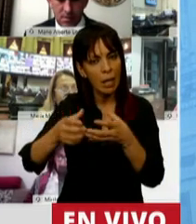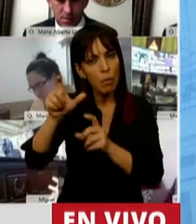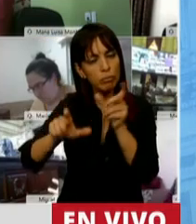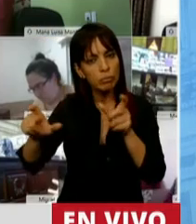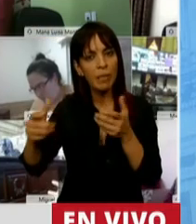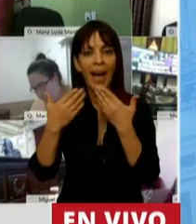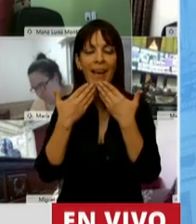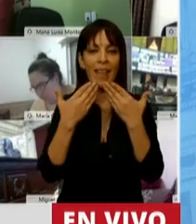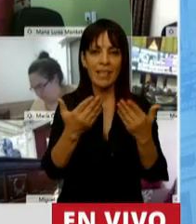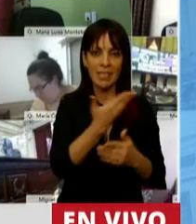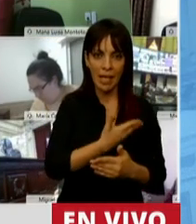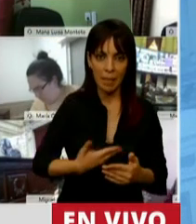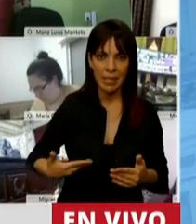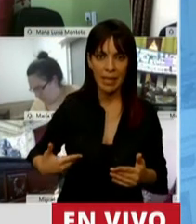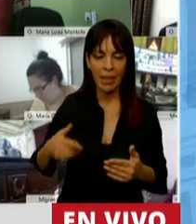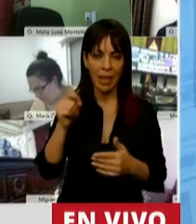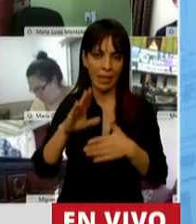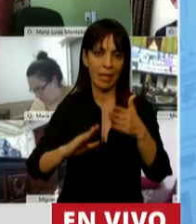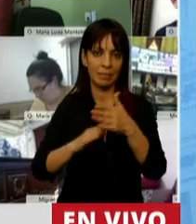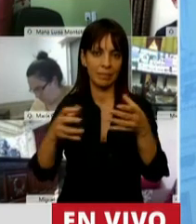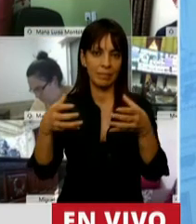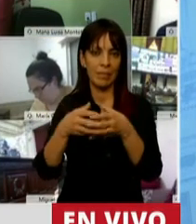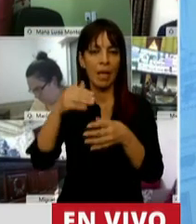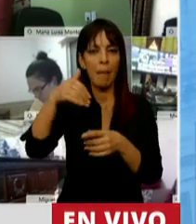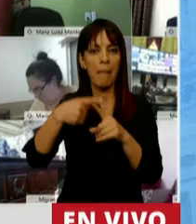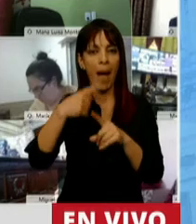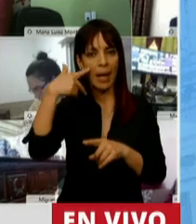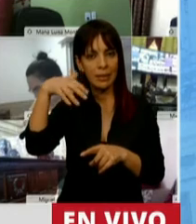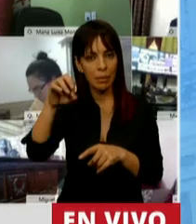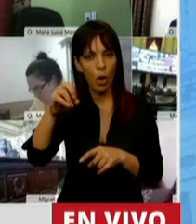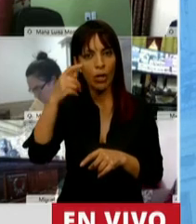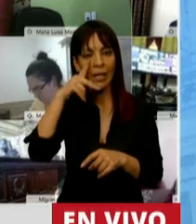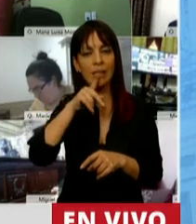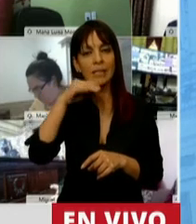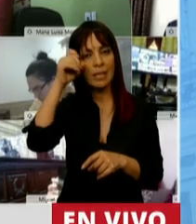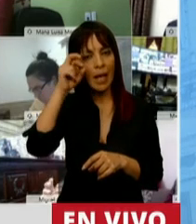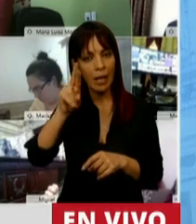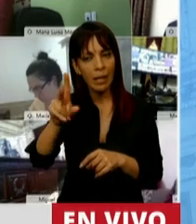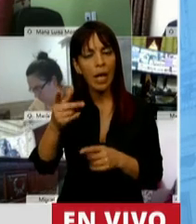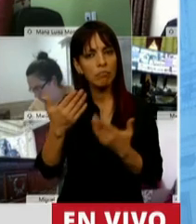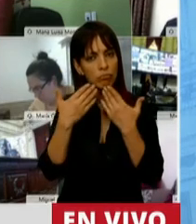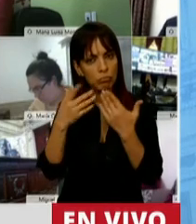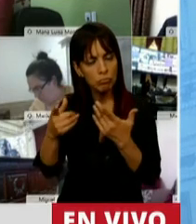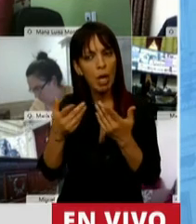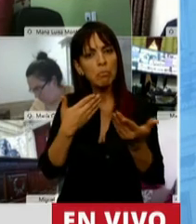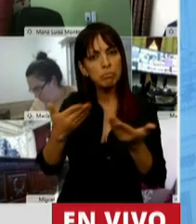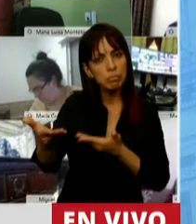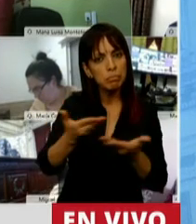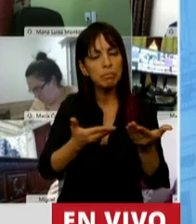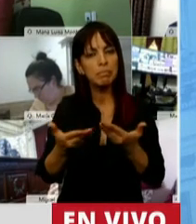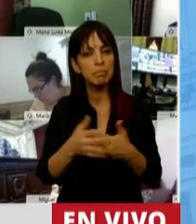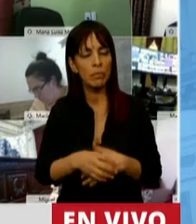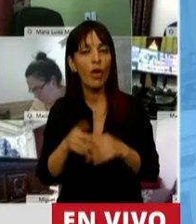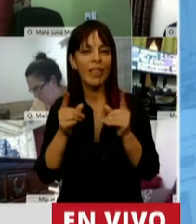Agradecer al presidente del bloque, Máximo Kirchner, que supo escuchar y hacer el planteo. Pero también quiero decir